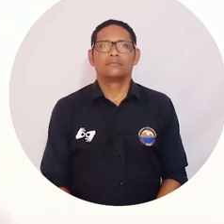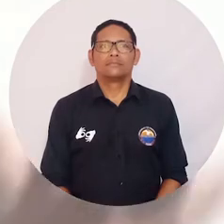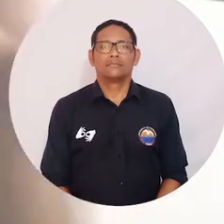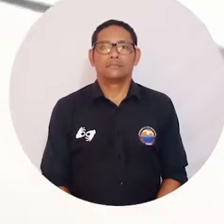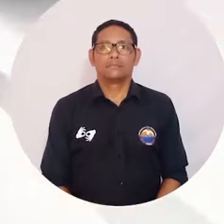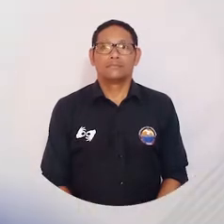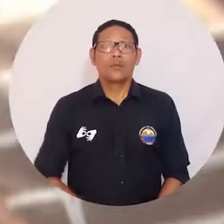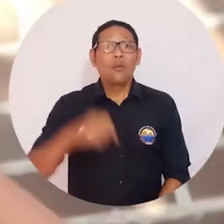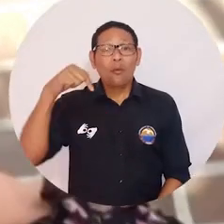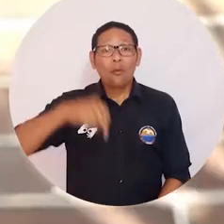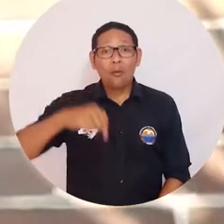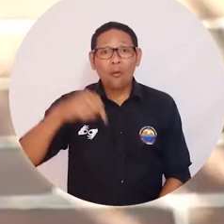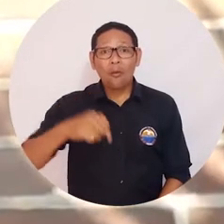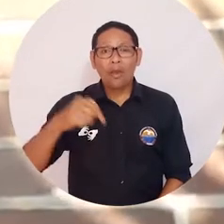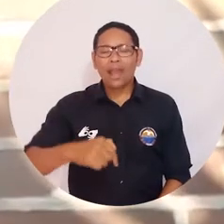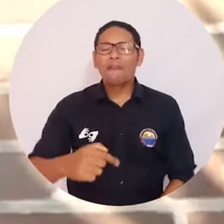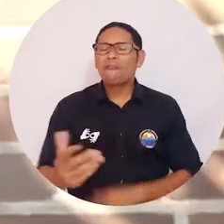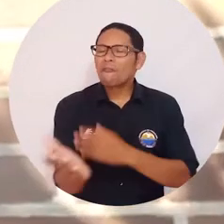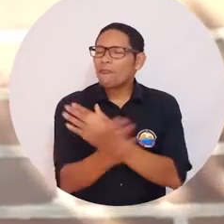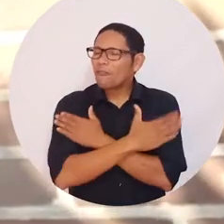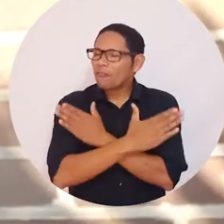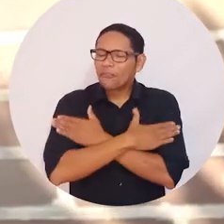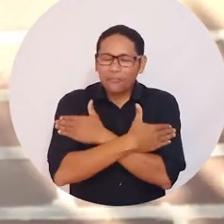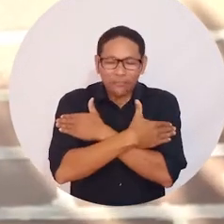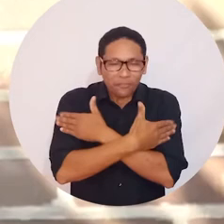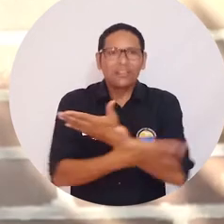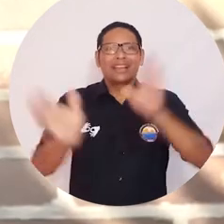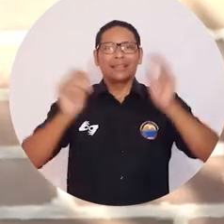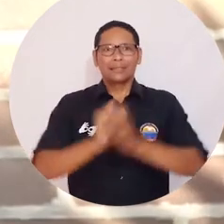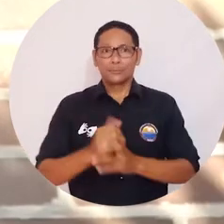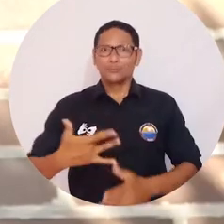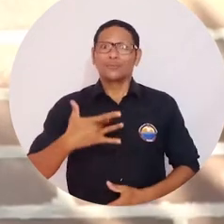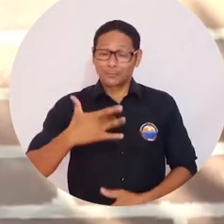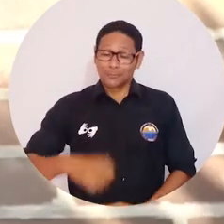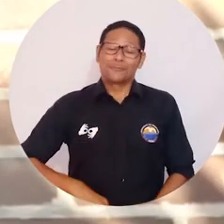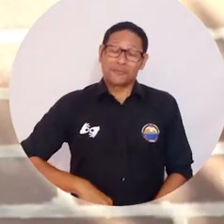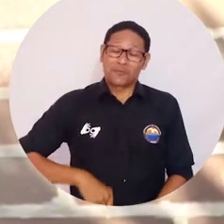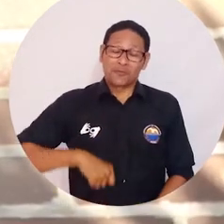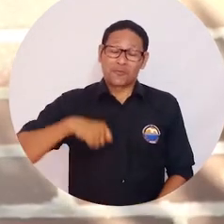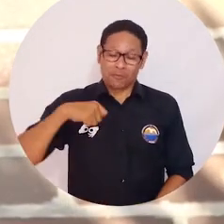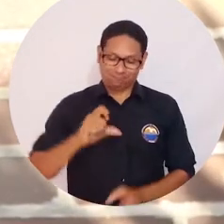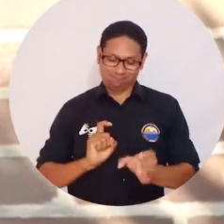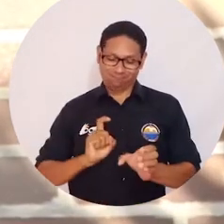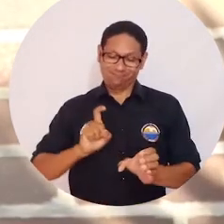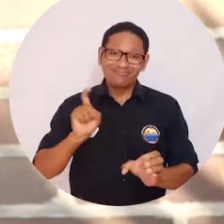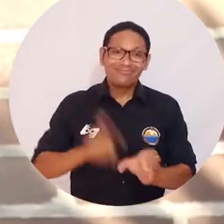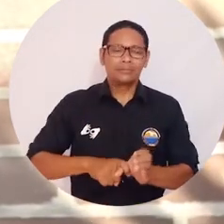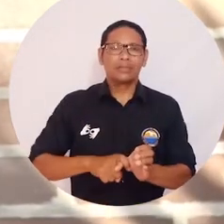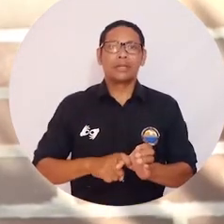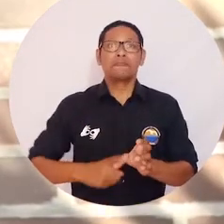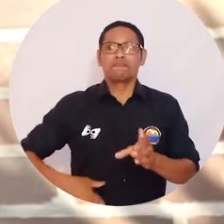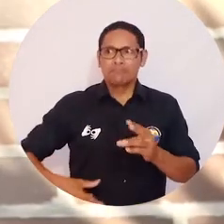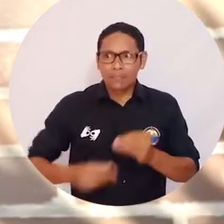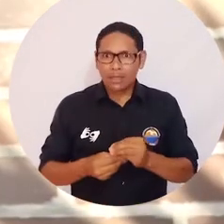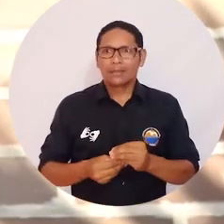hotelería. El día de hoy quiero desearle un feliz cumpleaños a mi programa del cual me siento súper orgullosa de pertenecer